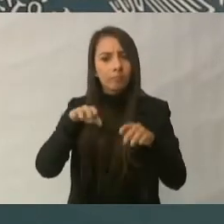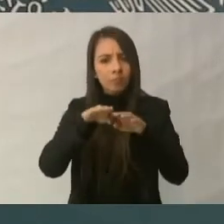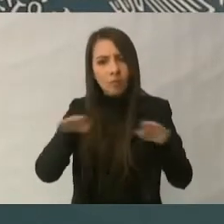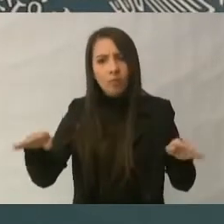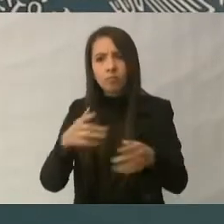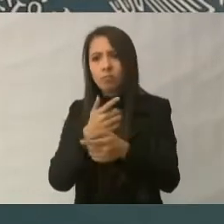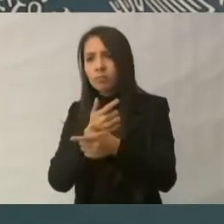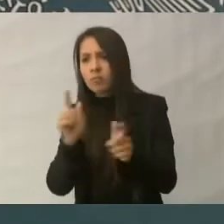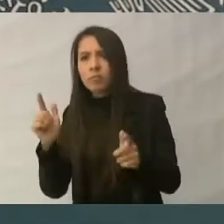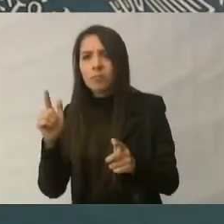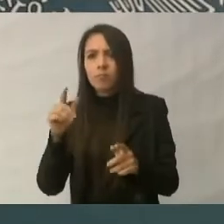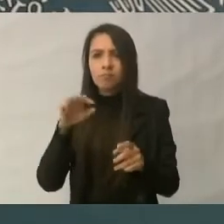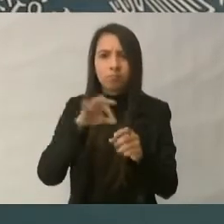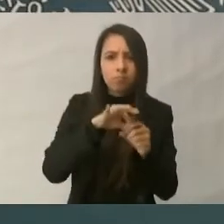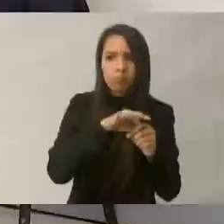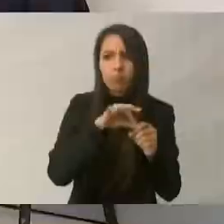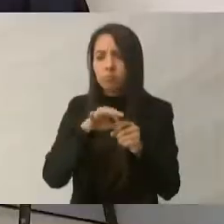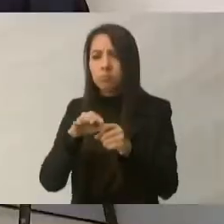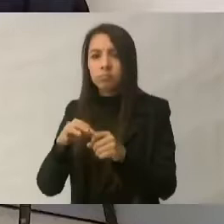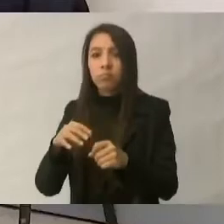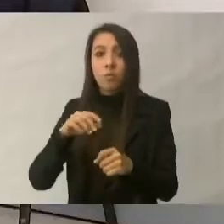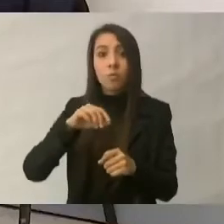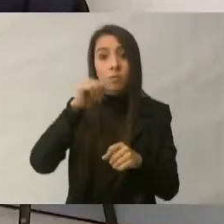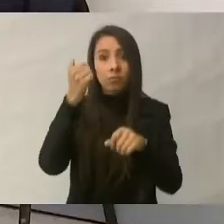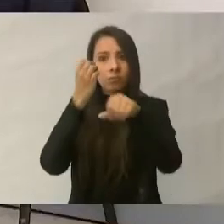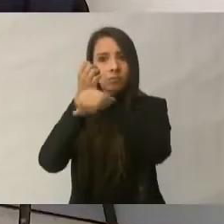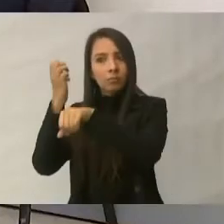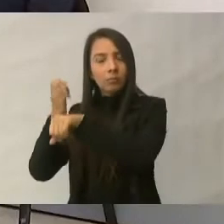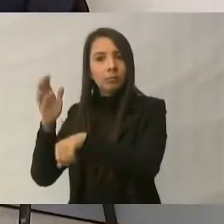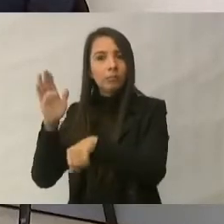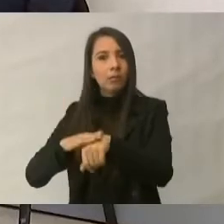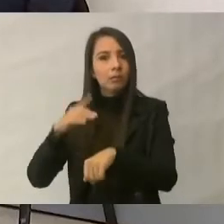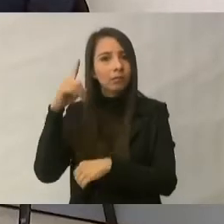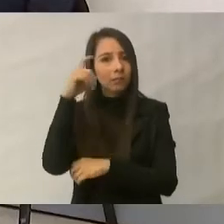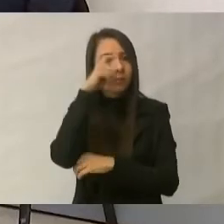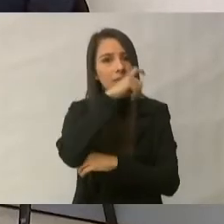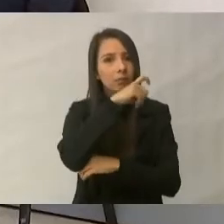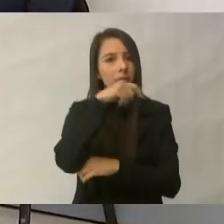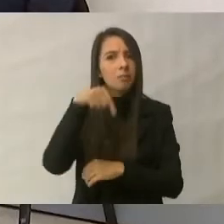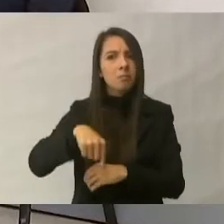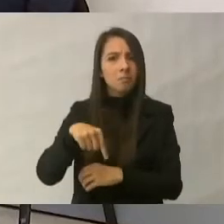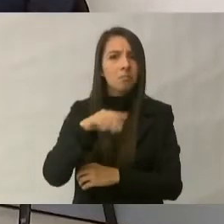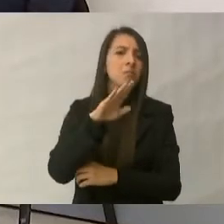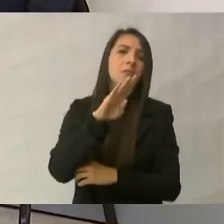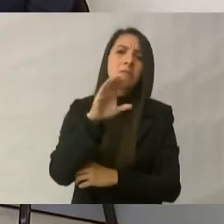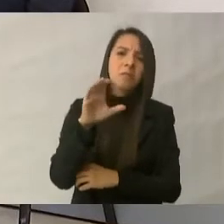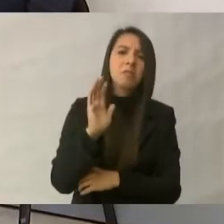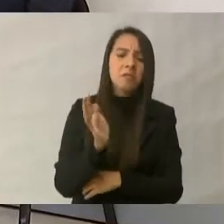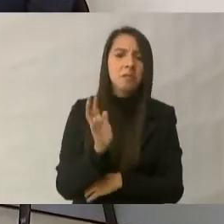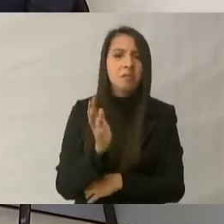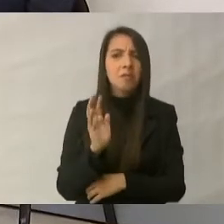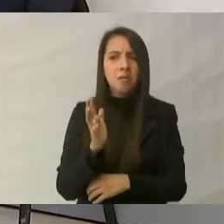hay otros estados que nos costó más trabajo pero aquí había ya